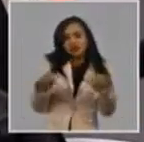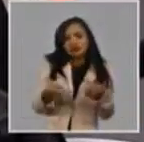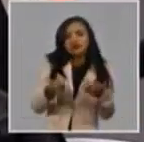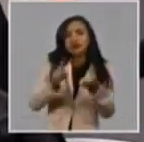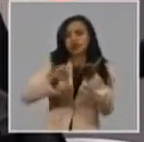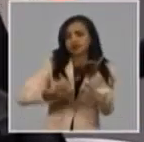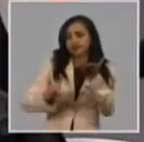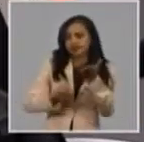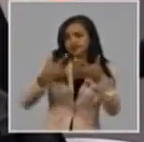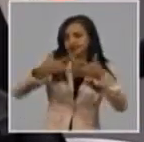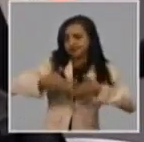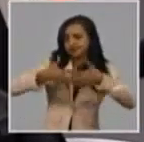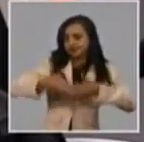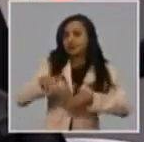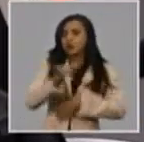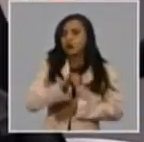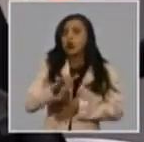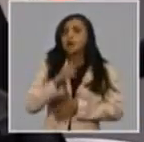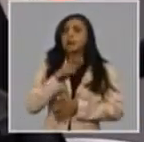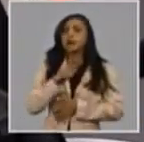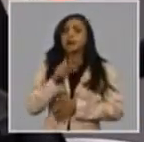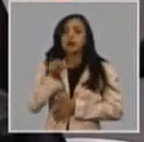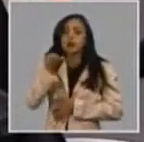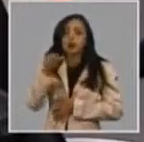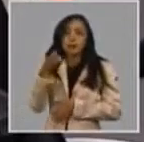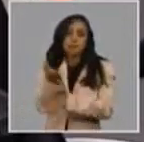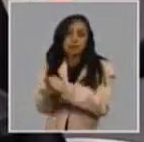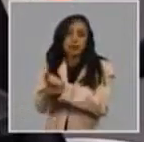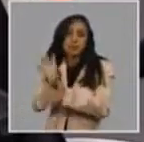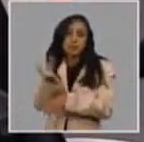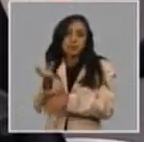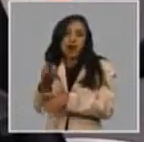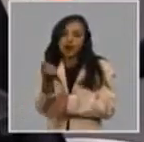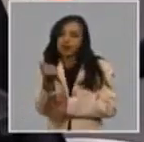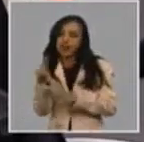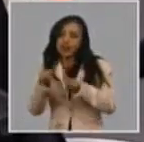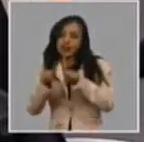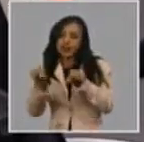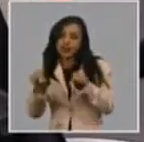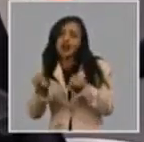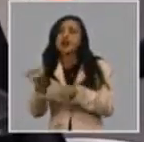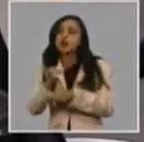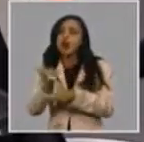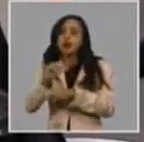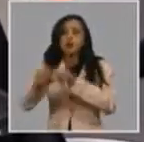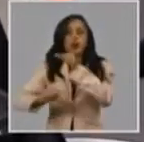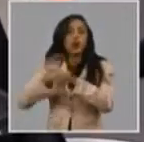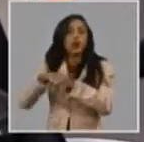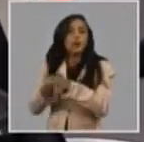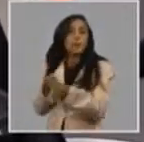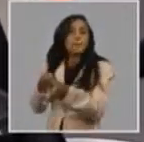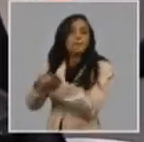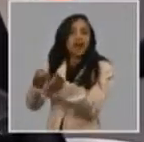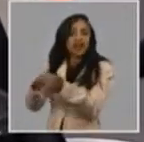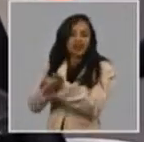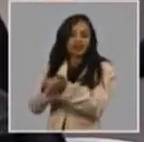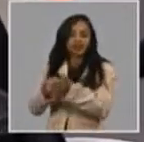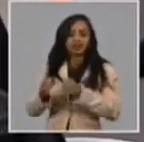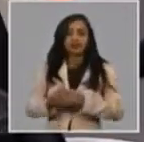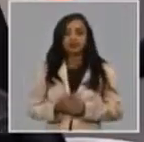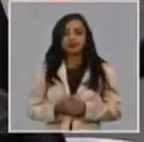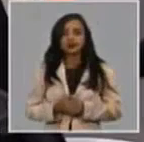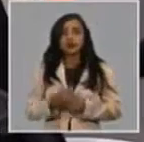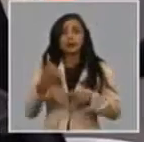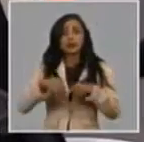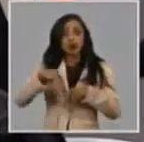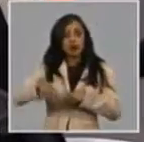acceder además a créditos para ellos. En este sentido, y comenzando por supuesto siempre por nuestra industria nacional, se